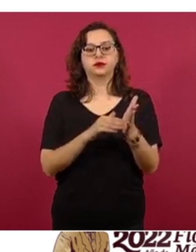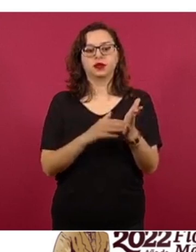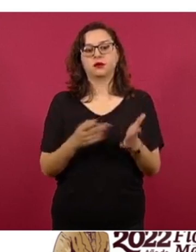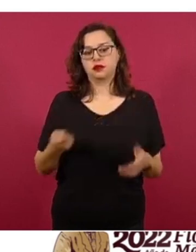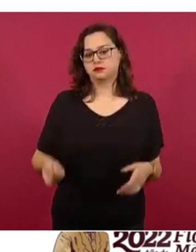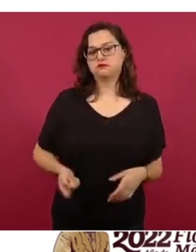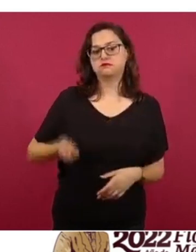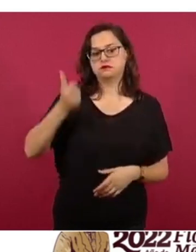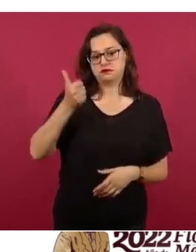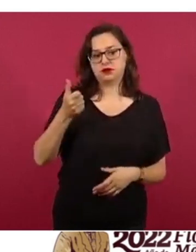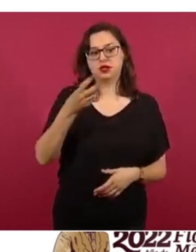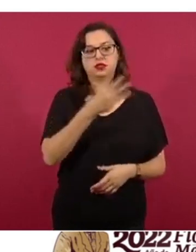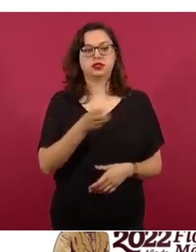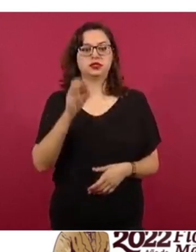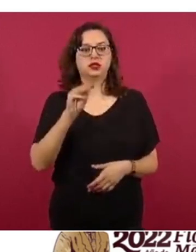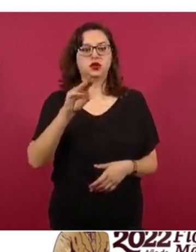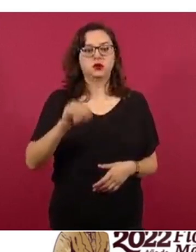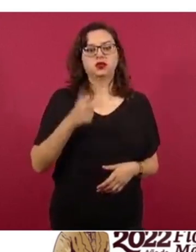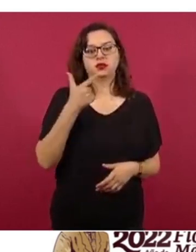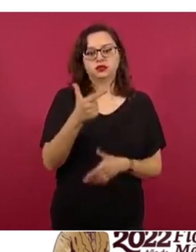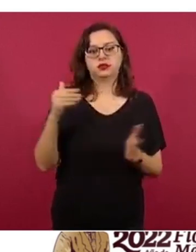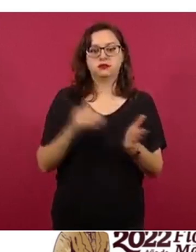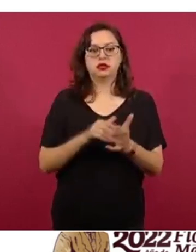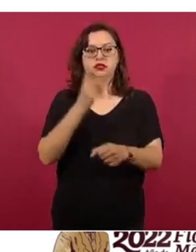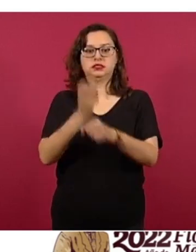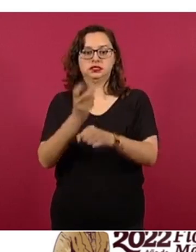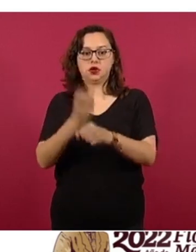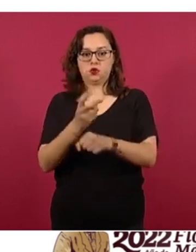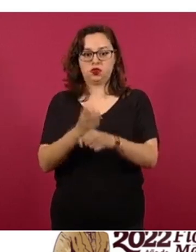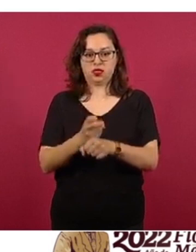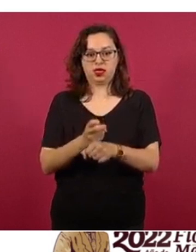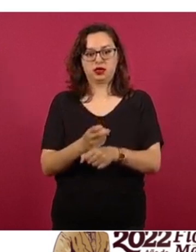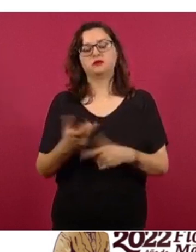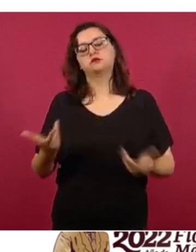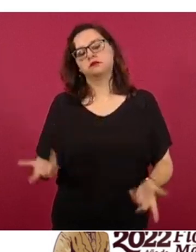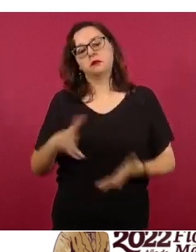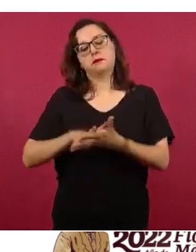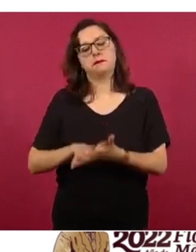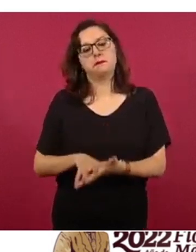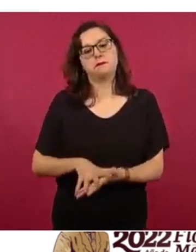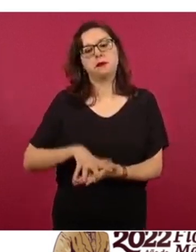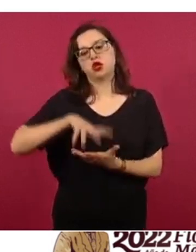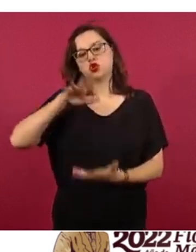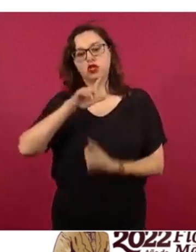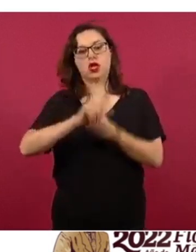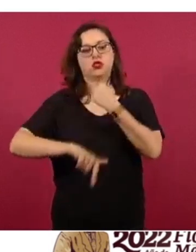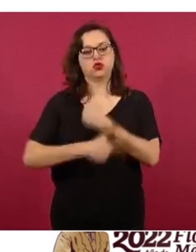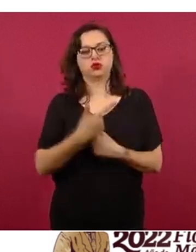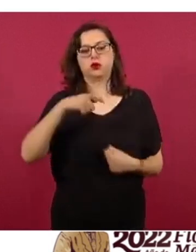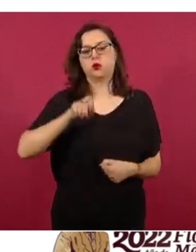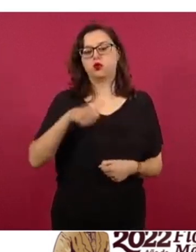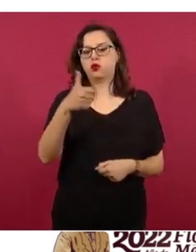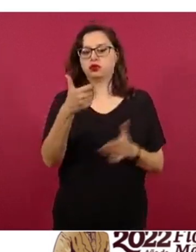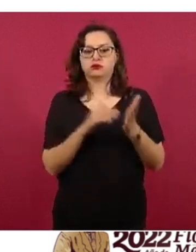397 mil dosis para completar el esquema primario. Y la gran mayoría, desde luego 12.6